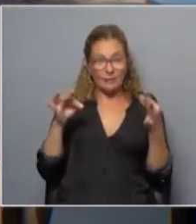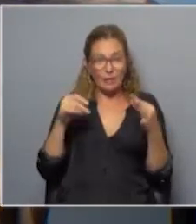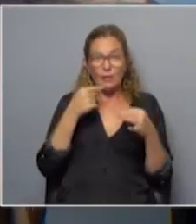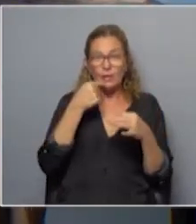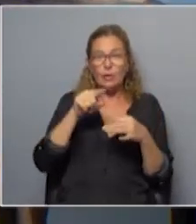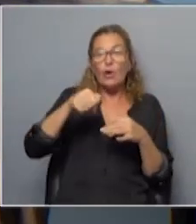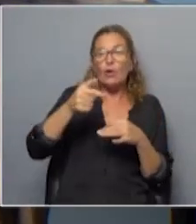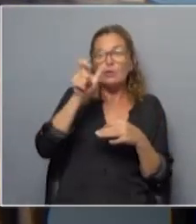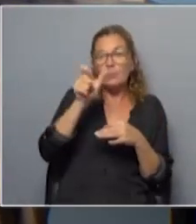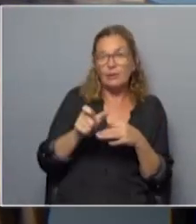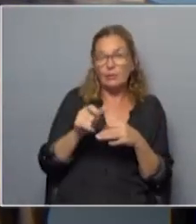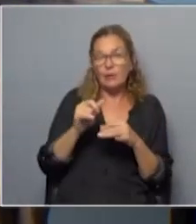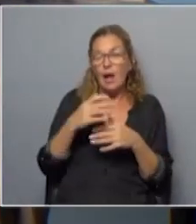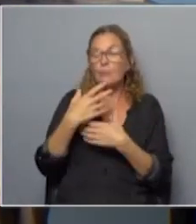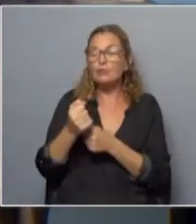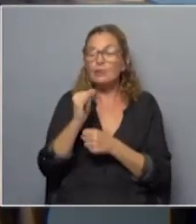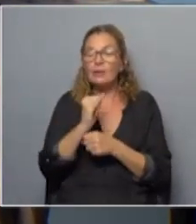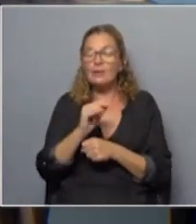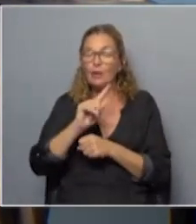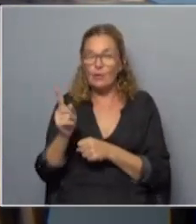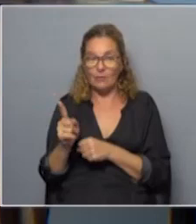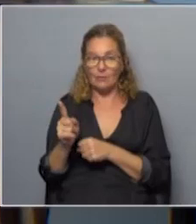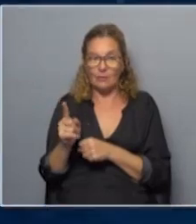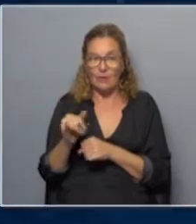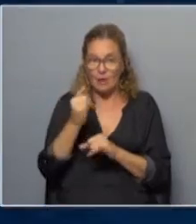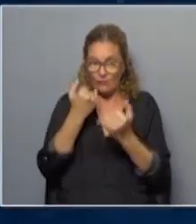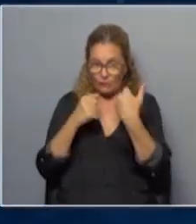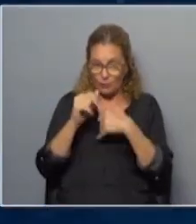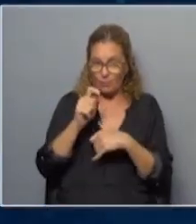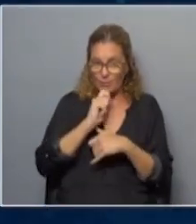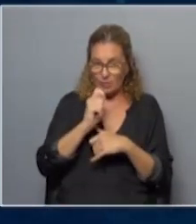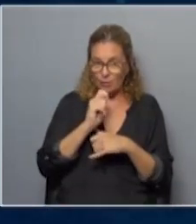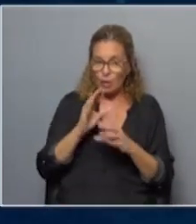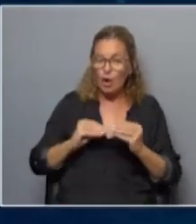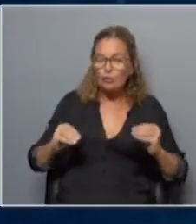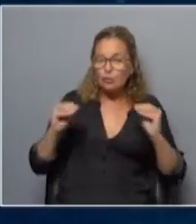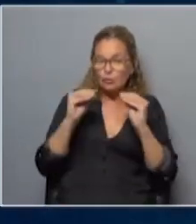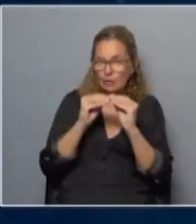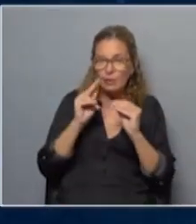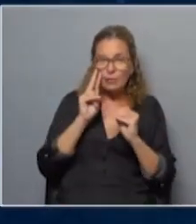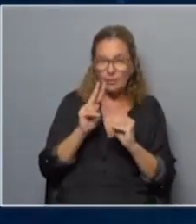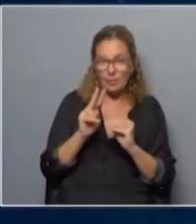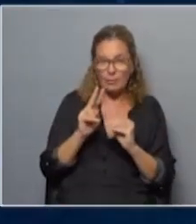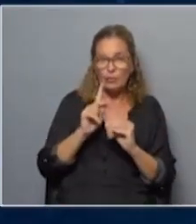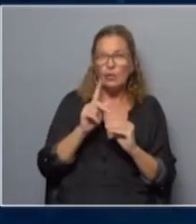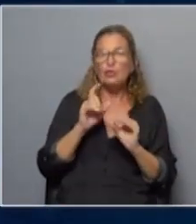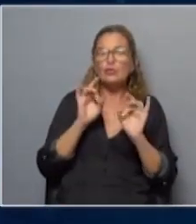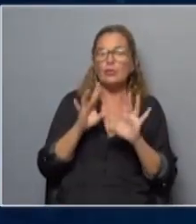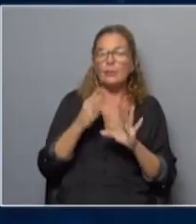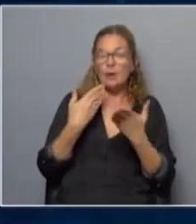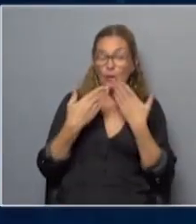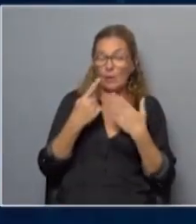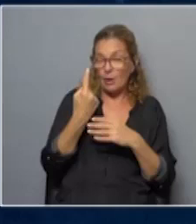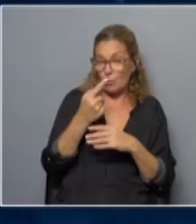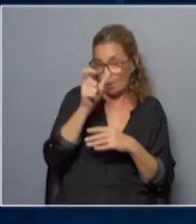un actor a favor del sí o a favor del no es el informe periodístico en su totalidad que vemos no solamente el testimonio y ahí